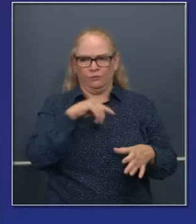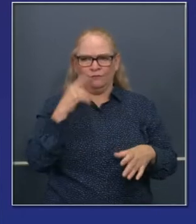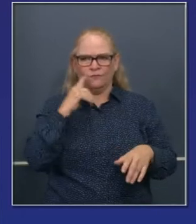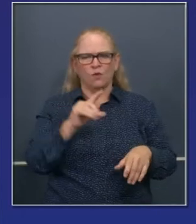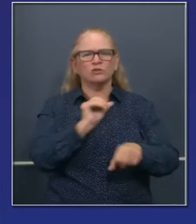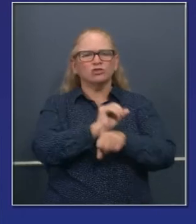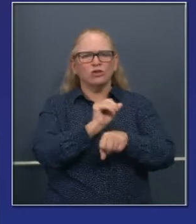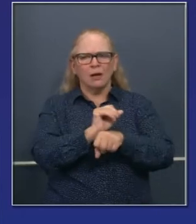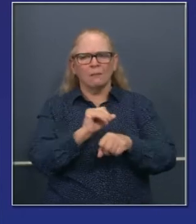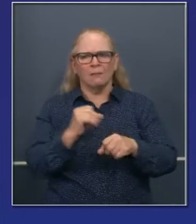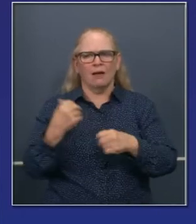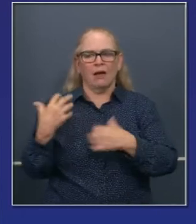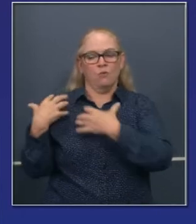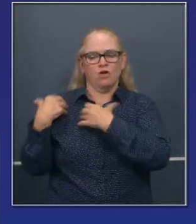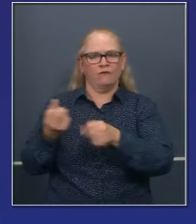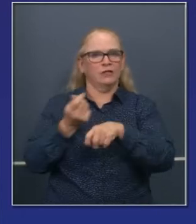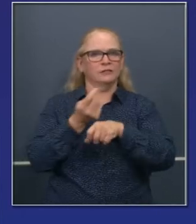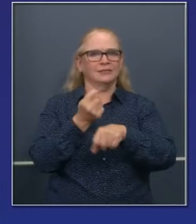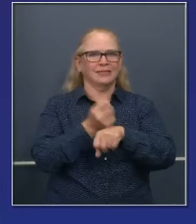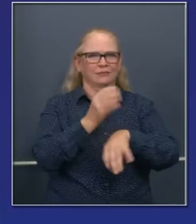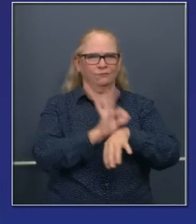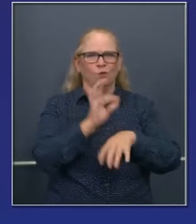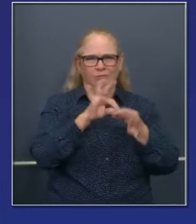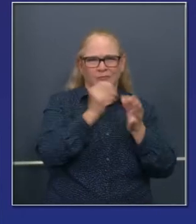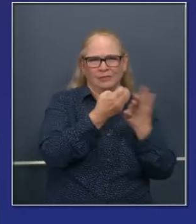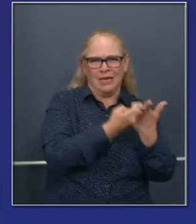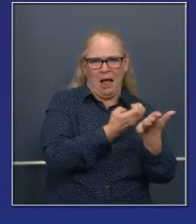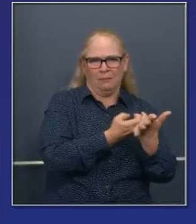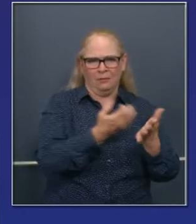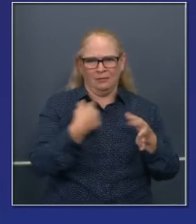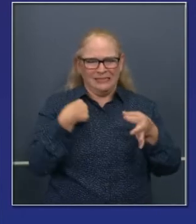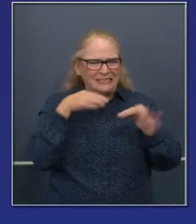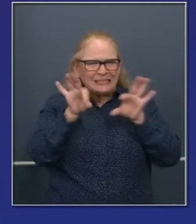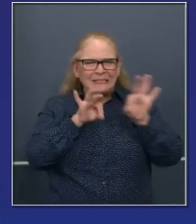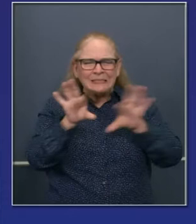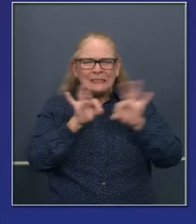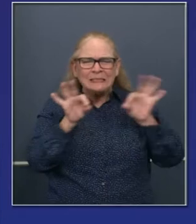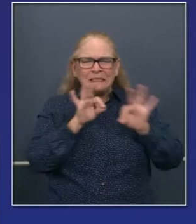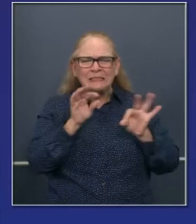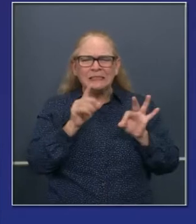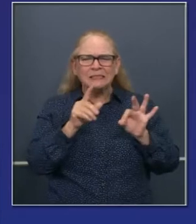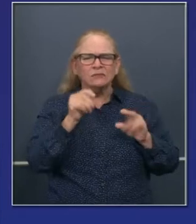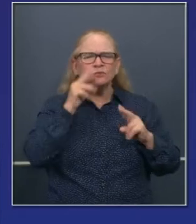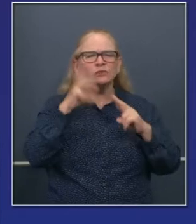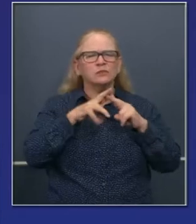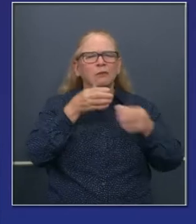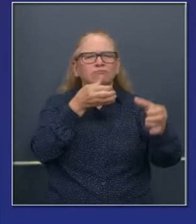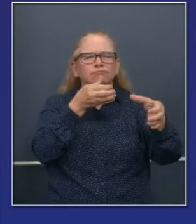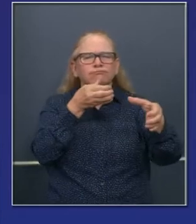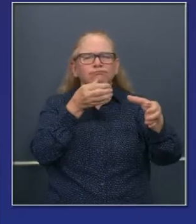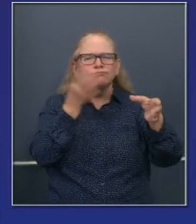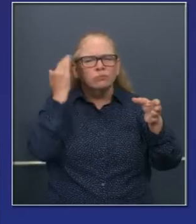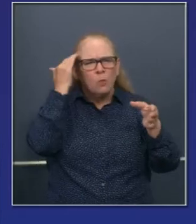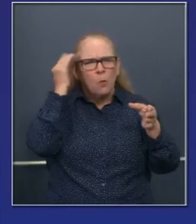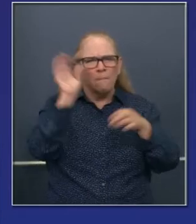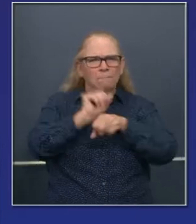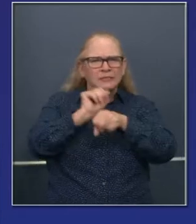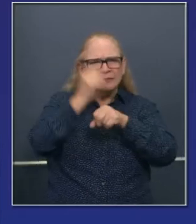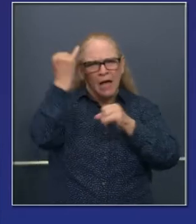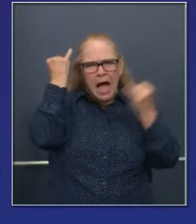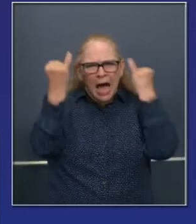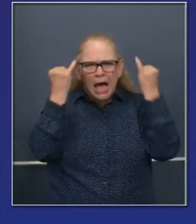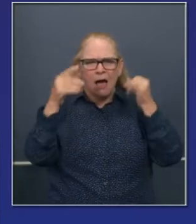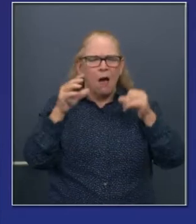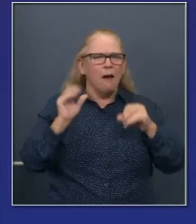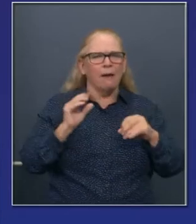un equipo especial para la recuperación de 100 personas con nuestros empresarios más importantes y más reconocidos y personas